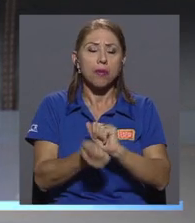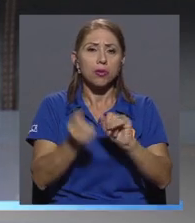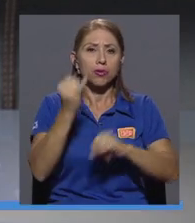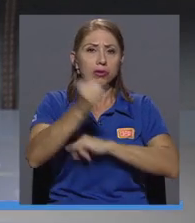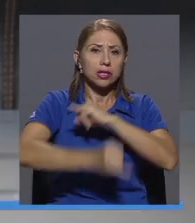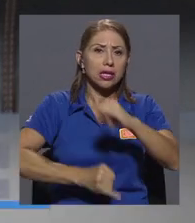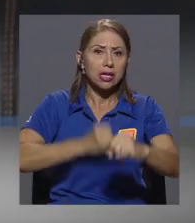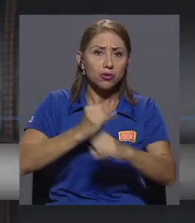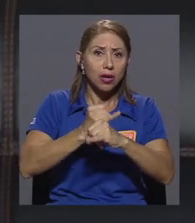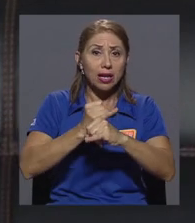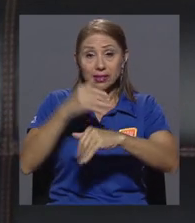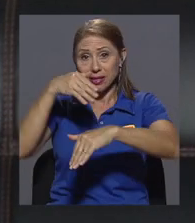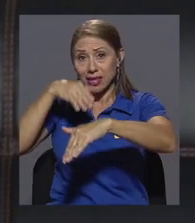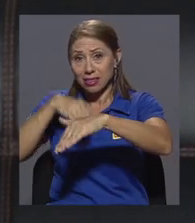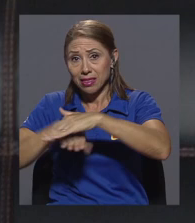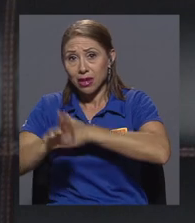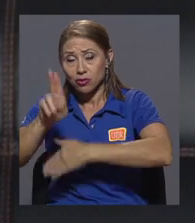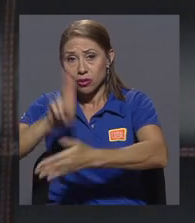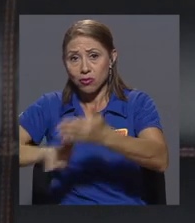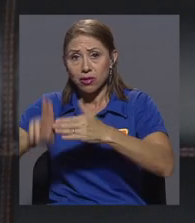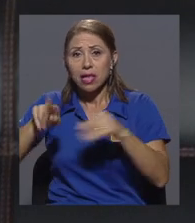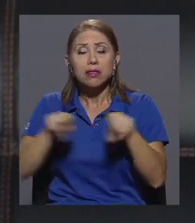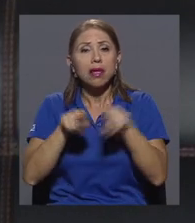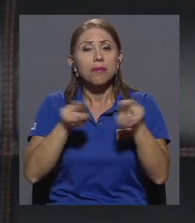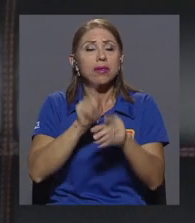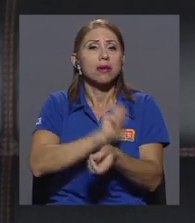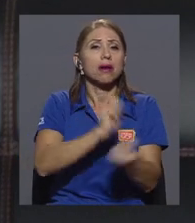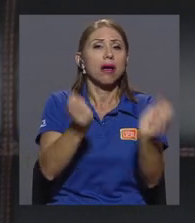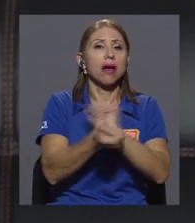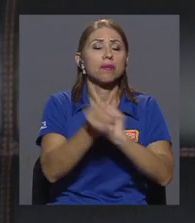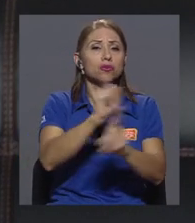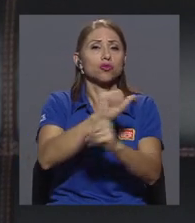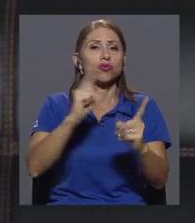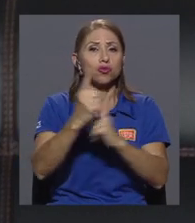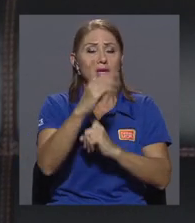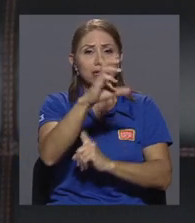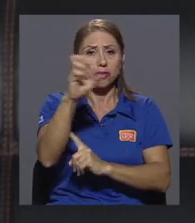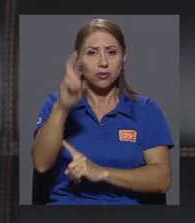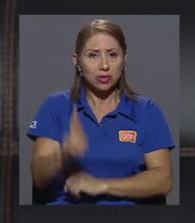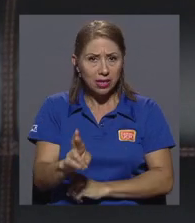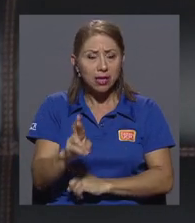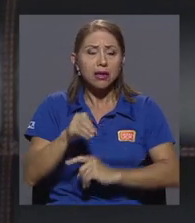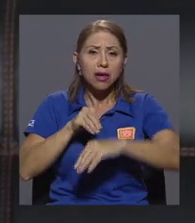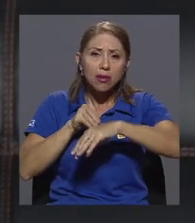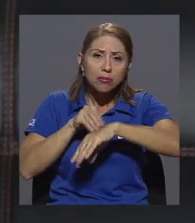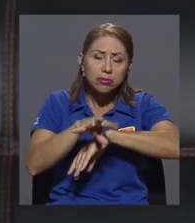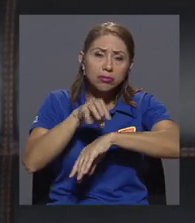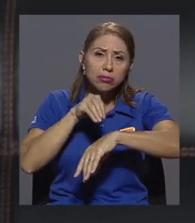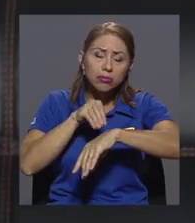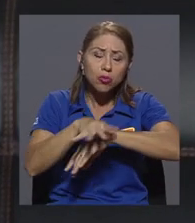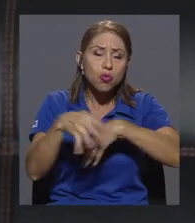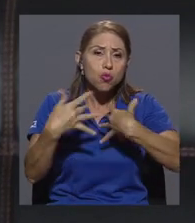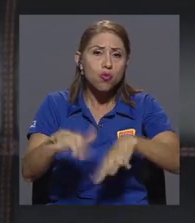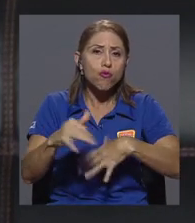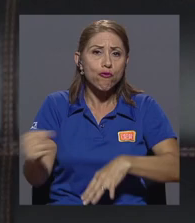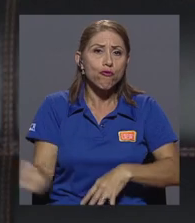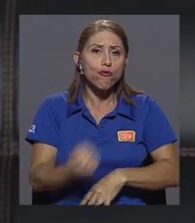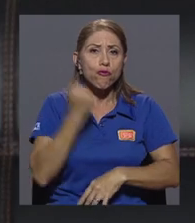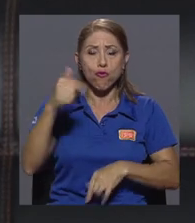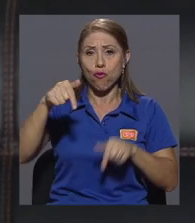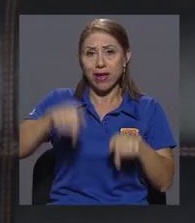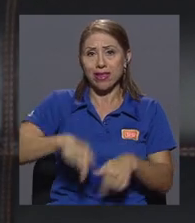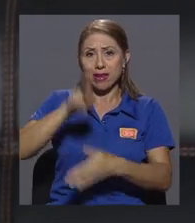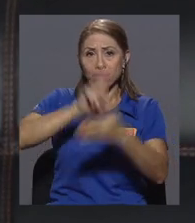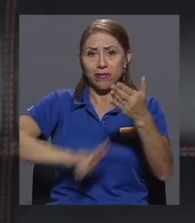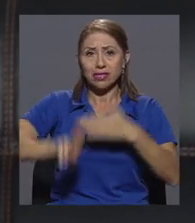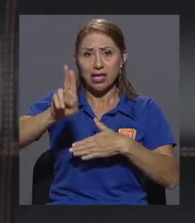universidad y los cambios sociales de Costa Rica propiamente incidían de manera muy intensa en la universidad y había